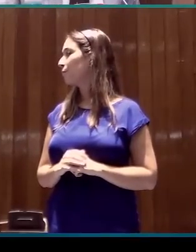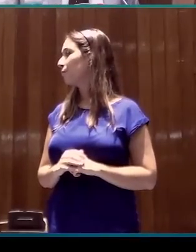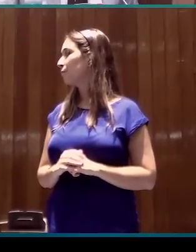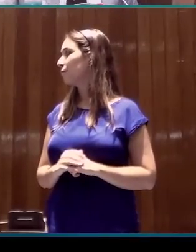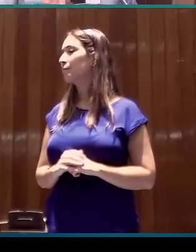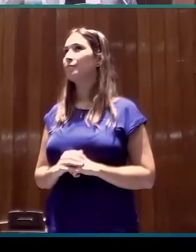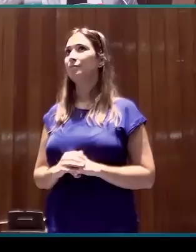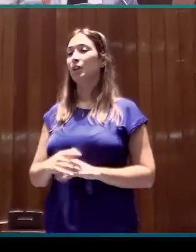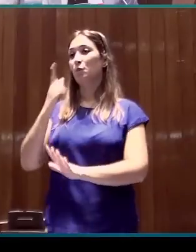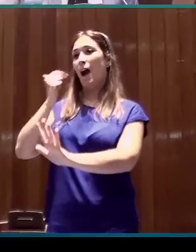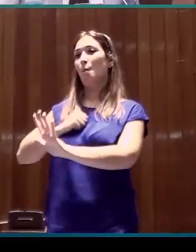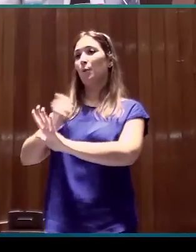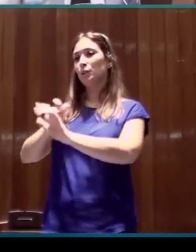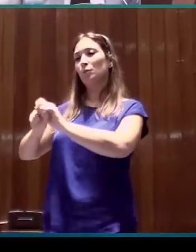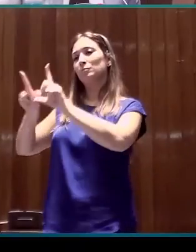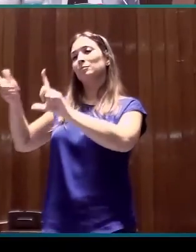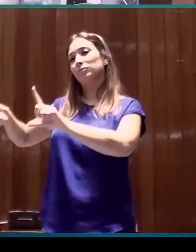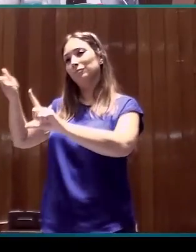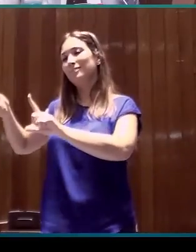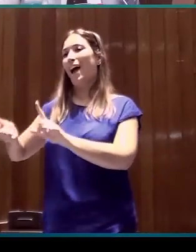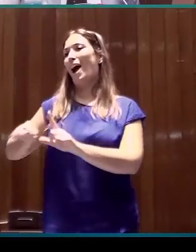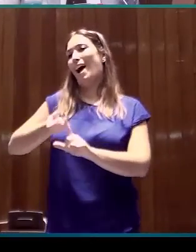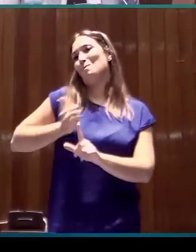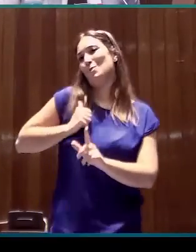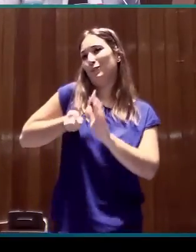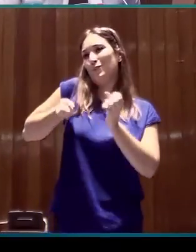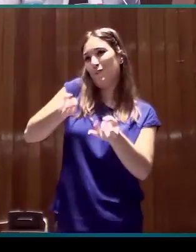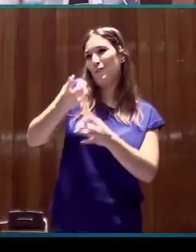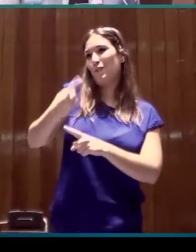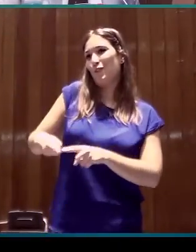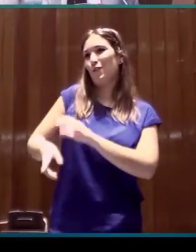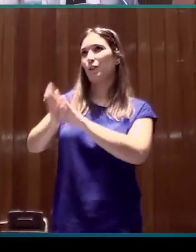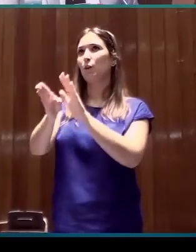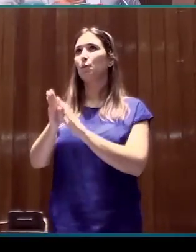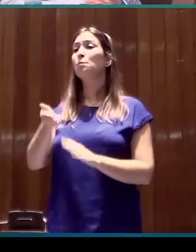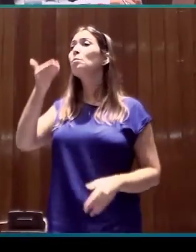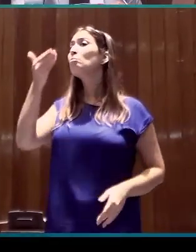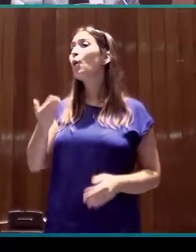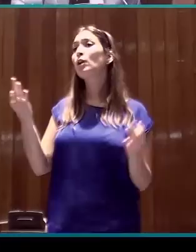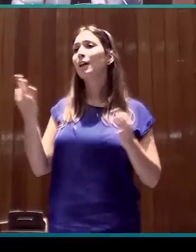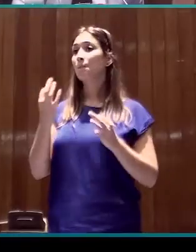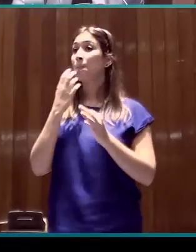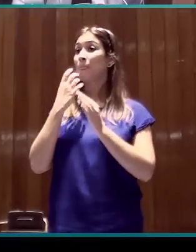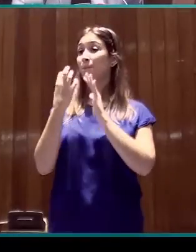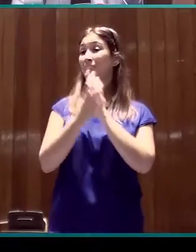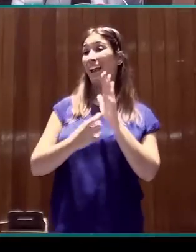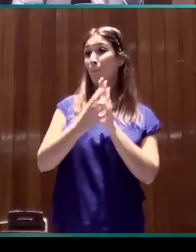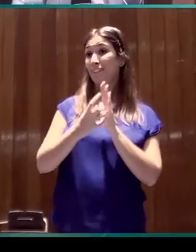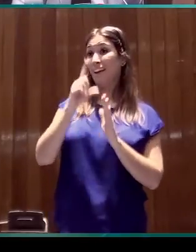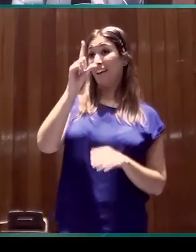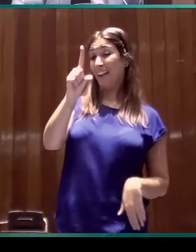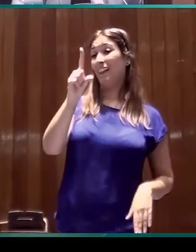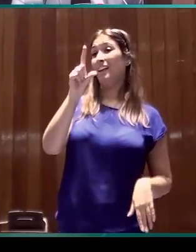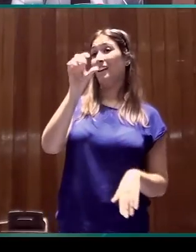Y mientras se abre, los menciono, en primer lugar, y muy importante, fue poner en línea la gramática básica de la lengua de